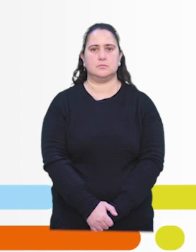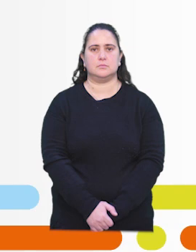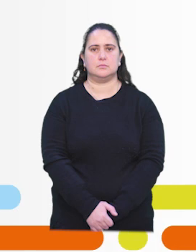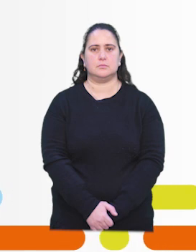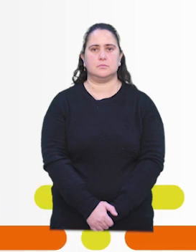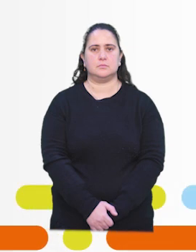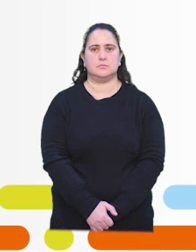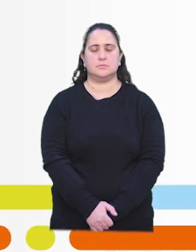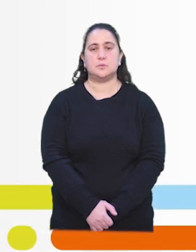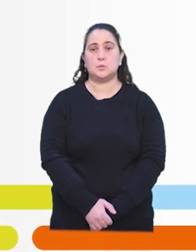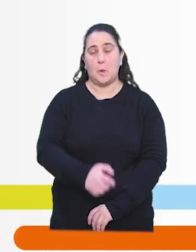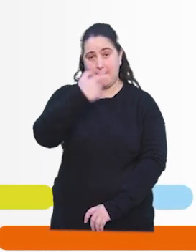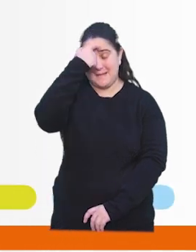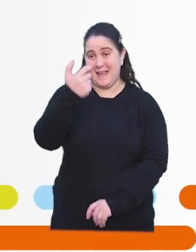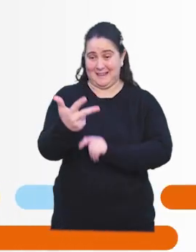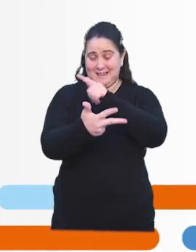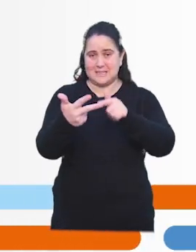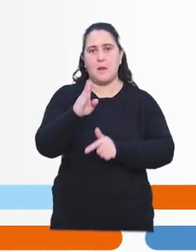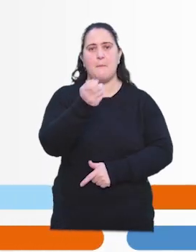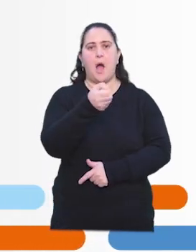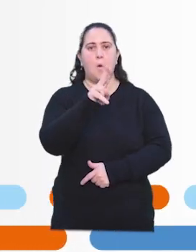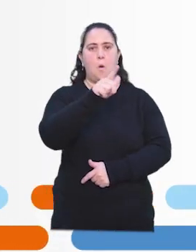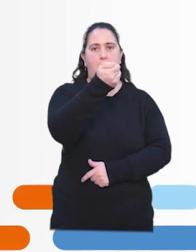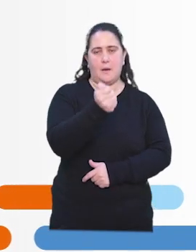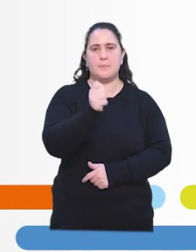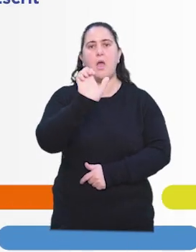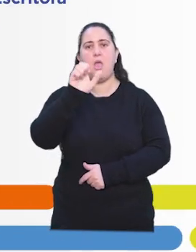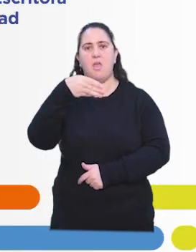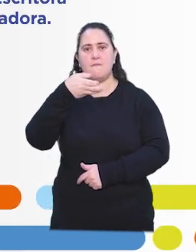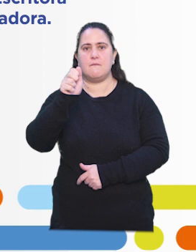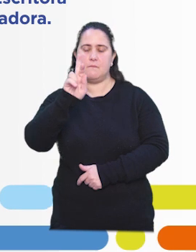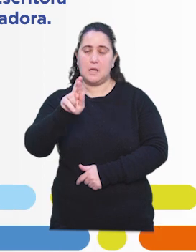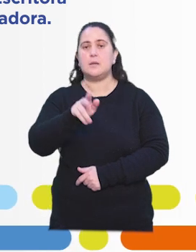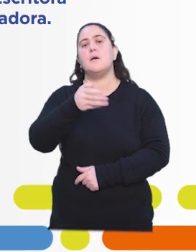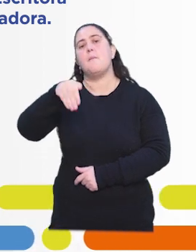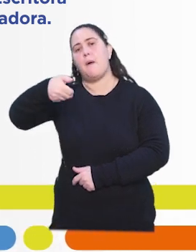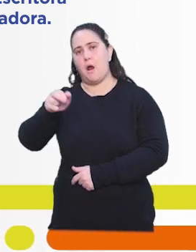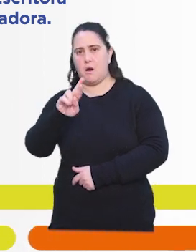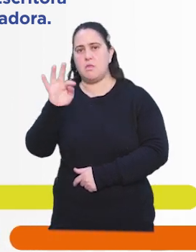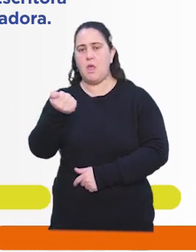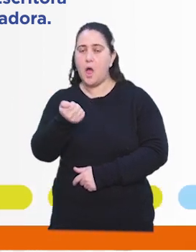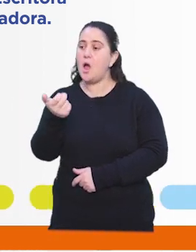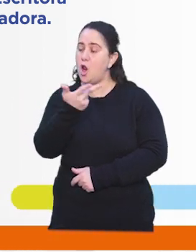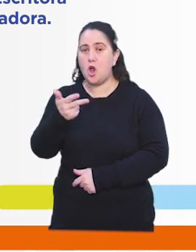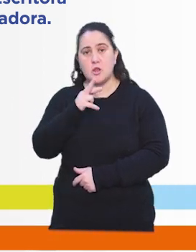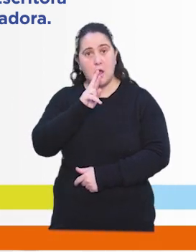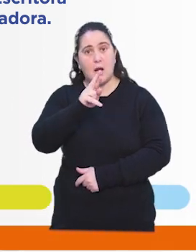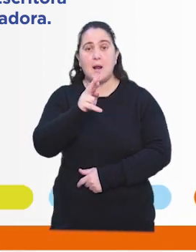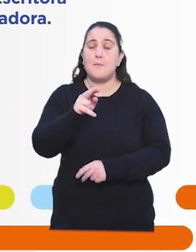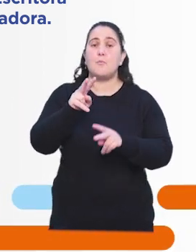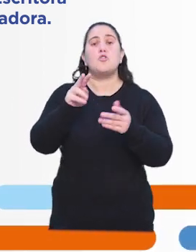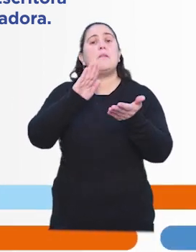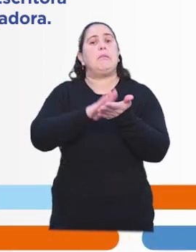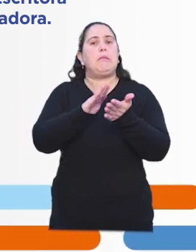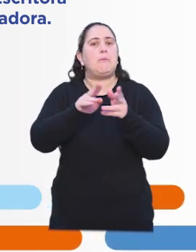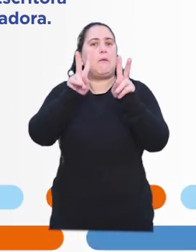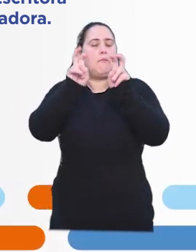Tres especialistas, Paula Sibilia, Ellen Helsper y Marta Peirano, responden mirando a cámara sobre distintos temas que hacen a